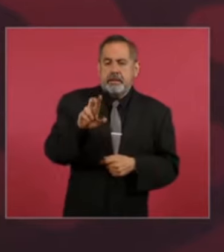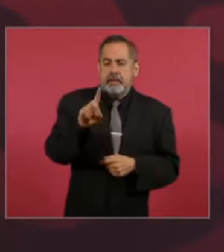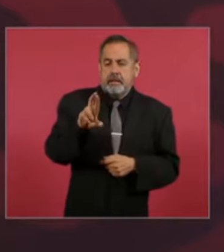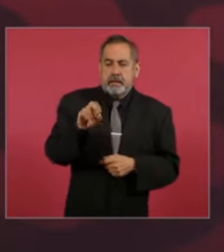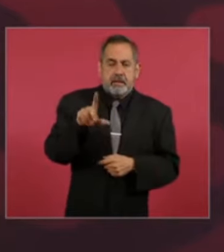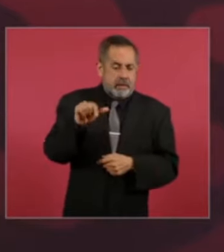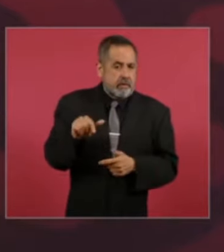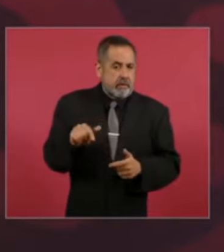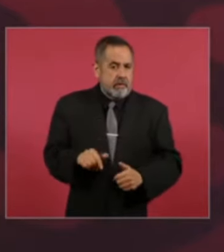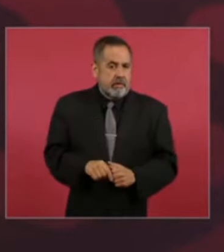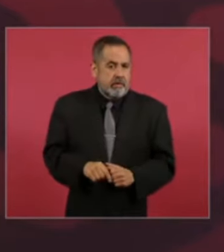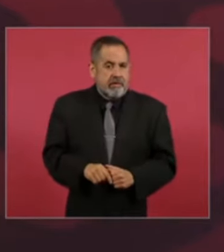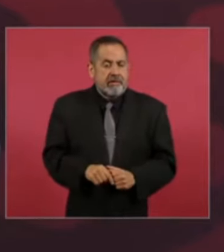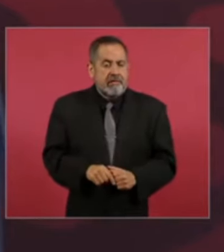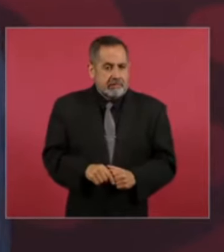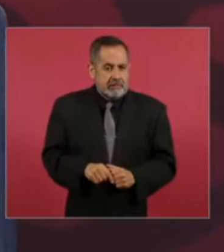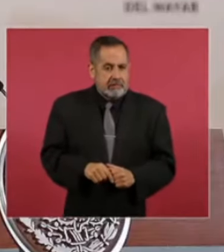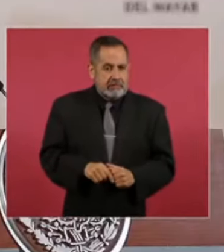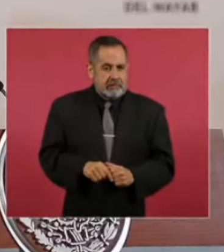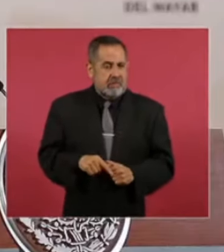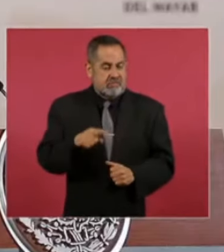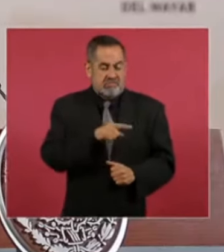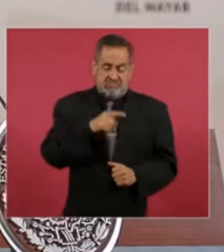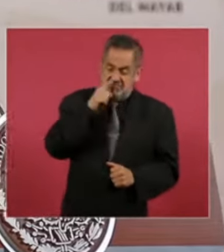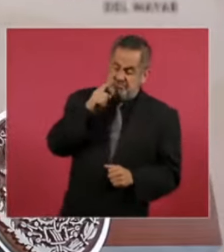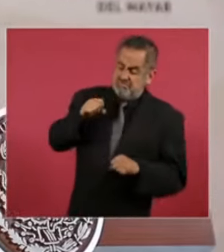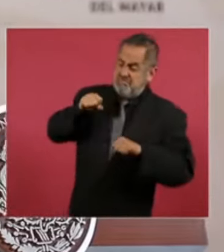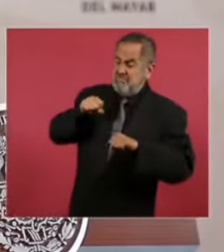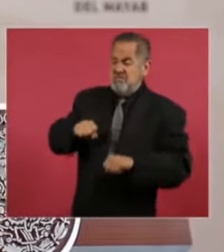lo prepotente de la empresa